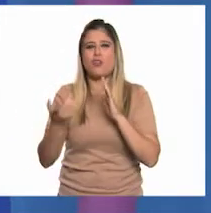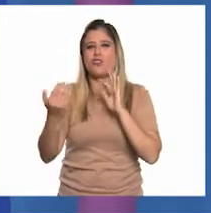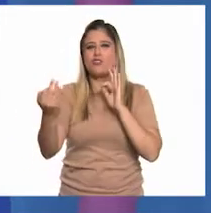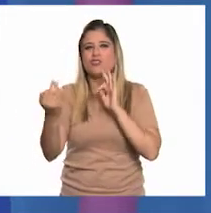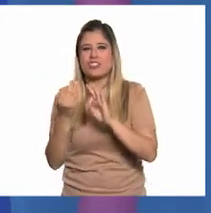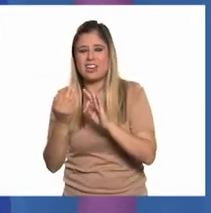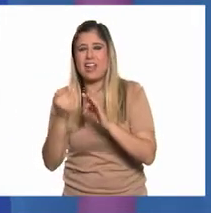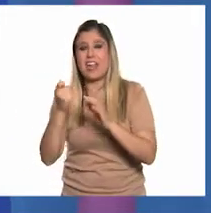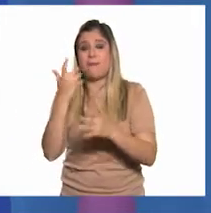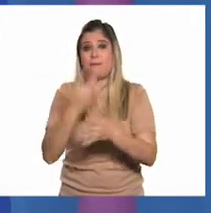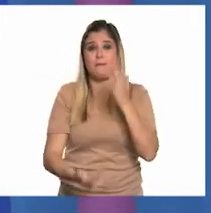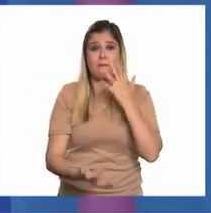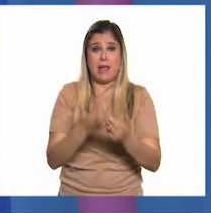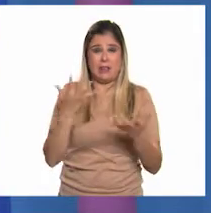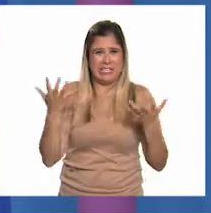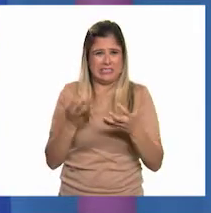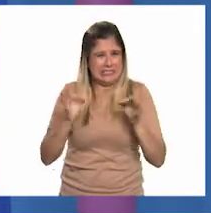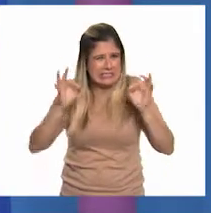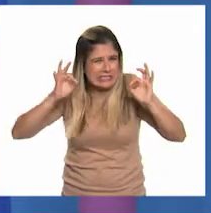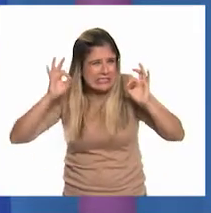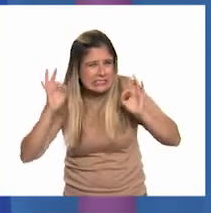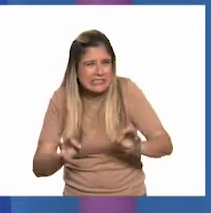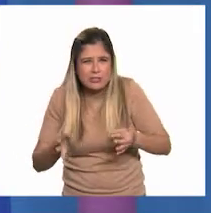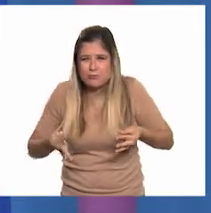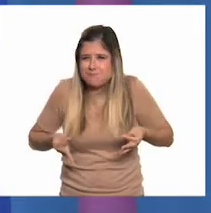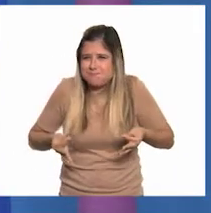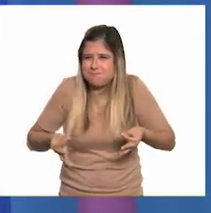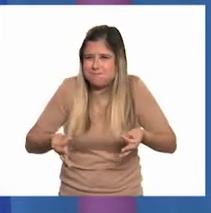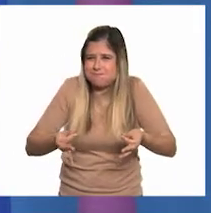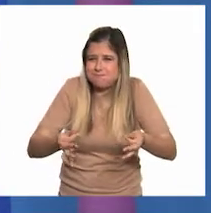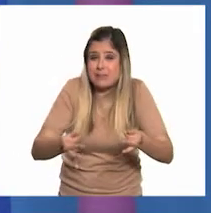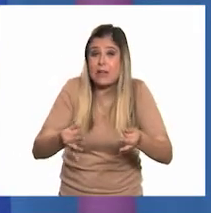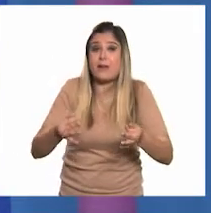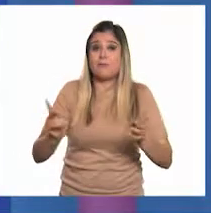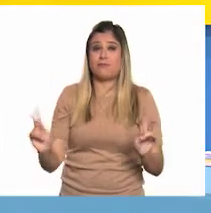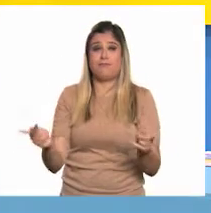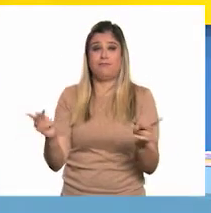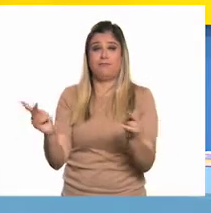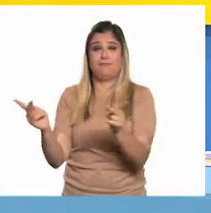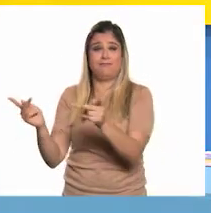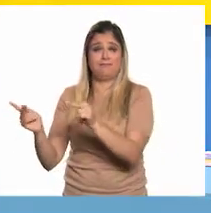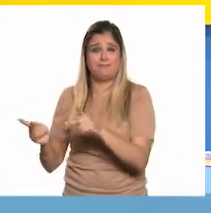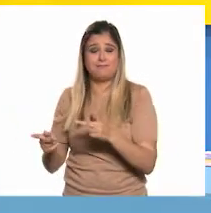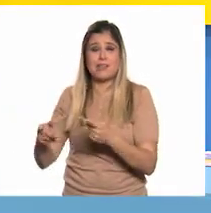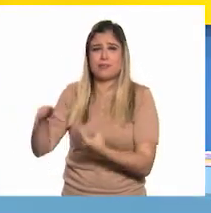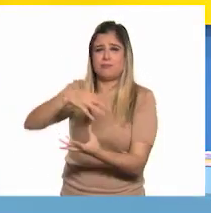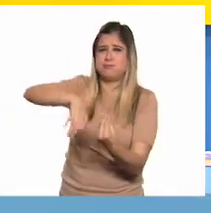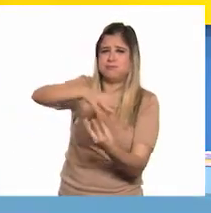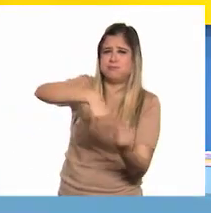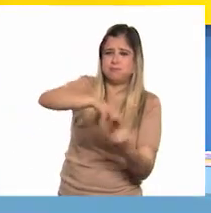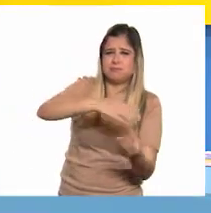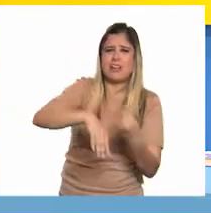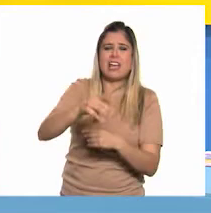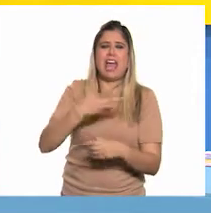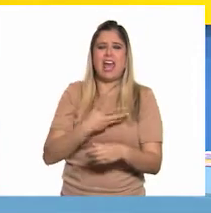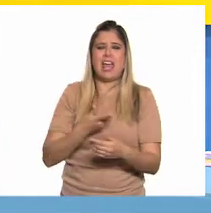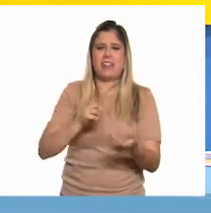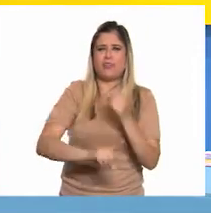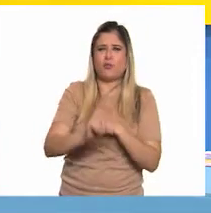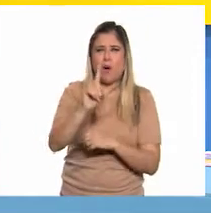a mano de obra calificada, a un mercado de consumo, suministro de servicios básicos como agua,